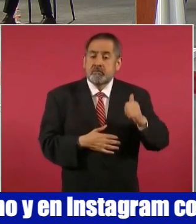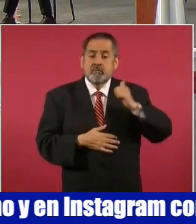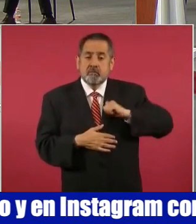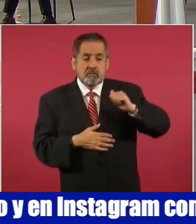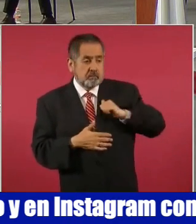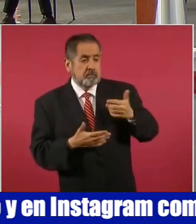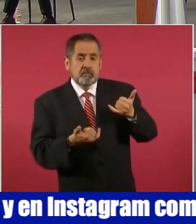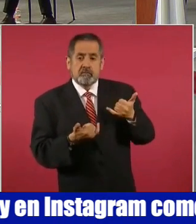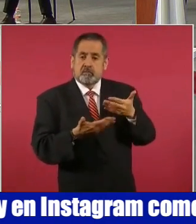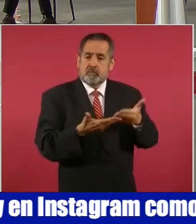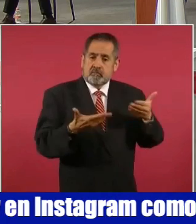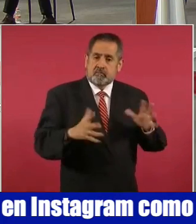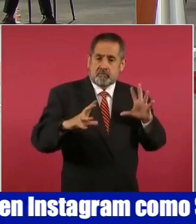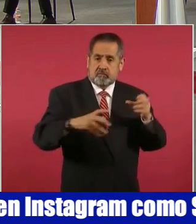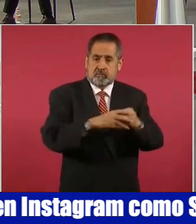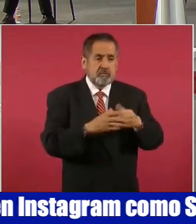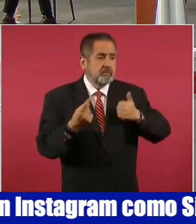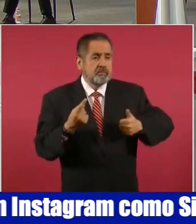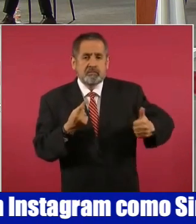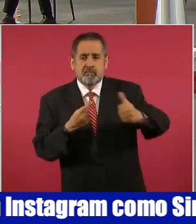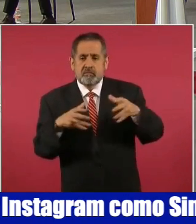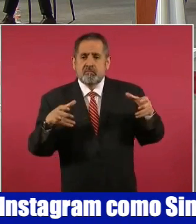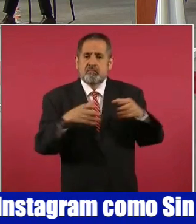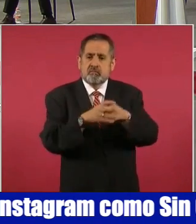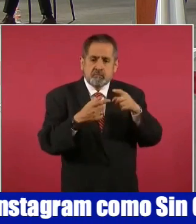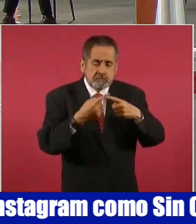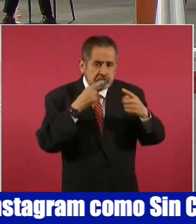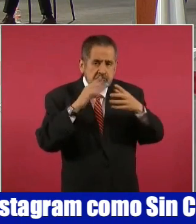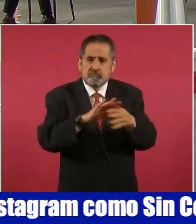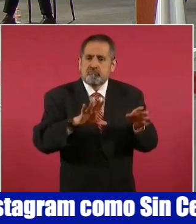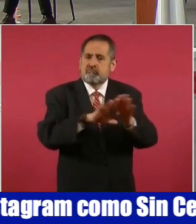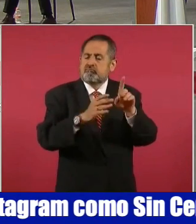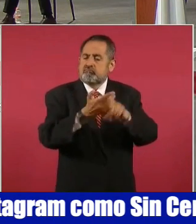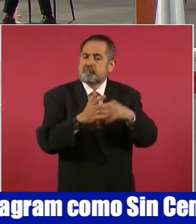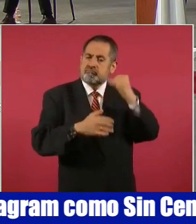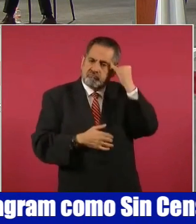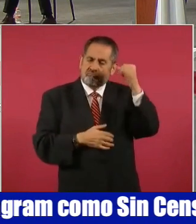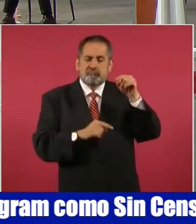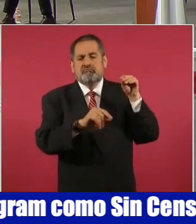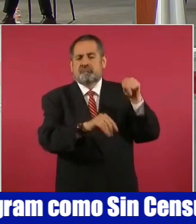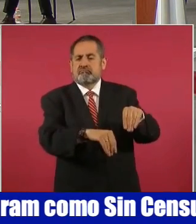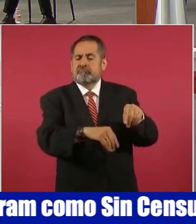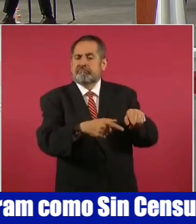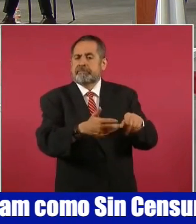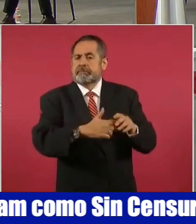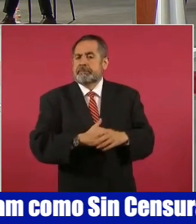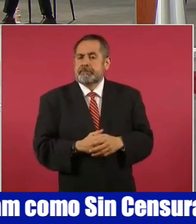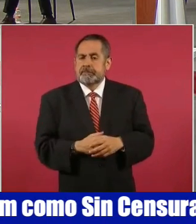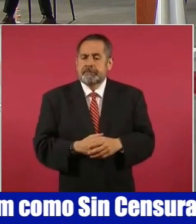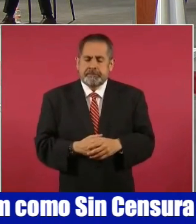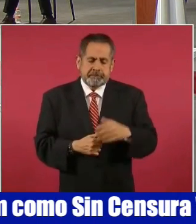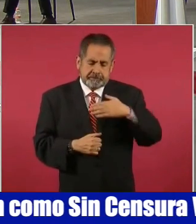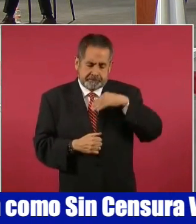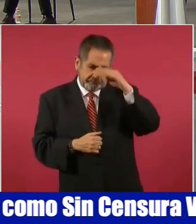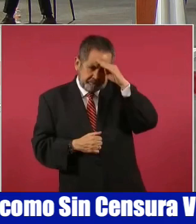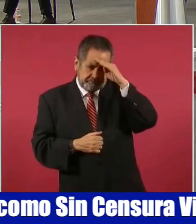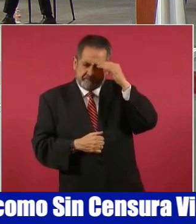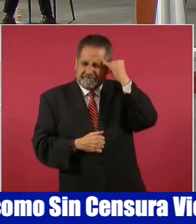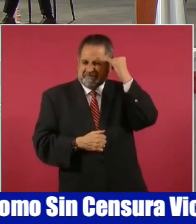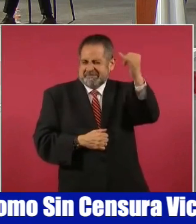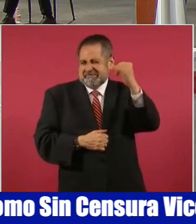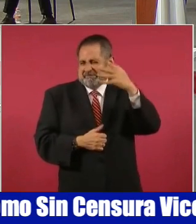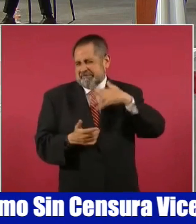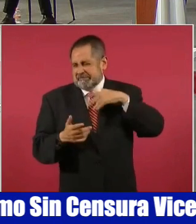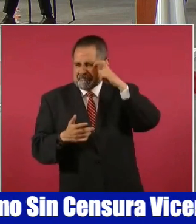presentes cada uno ha contribuido con una parte. Admito lo utópico de mi propuesta,